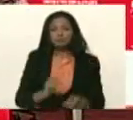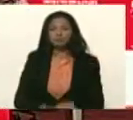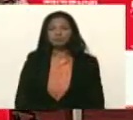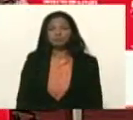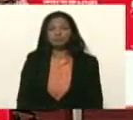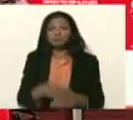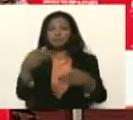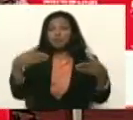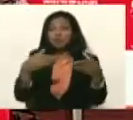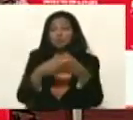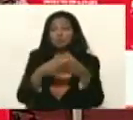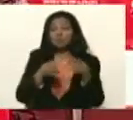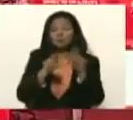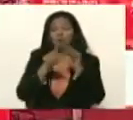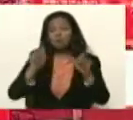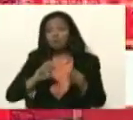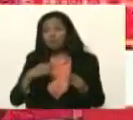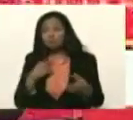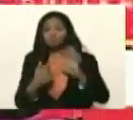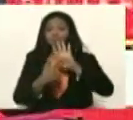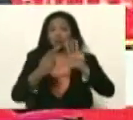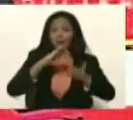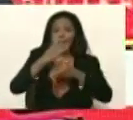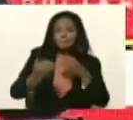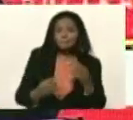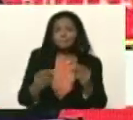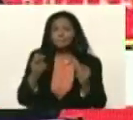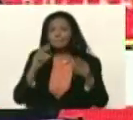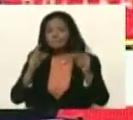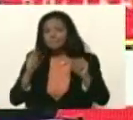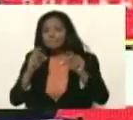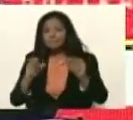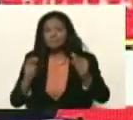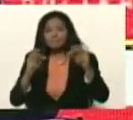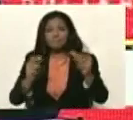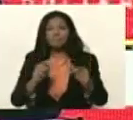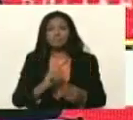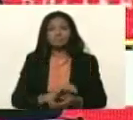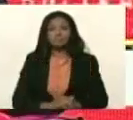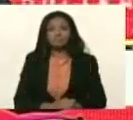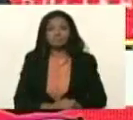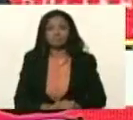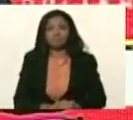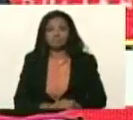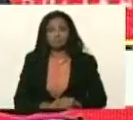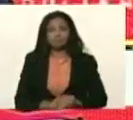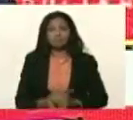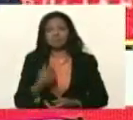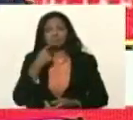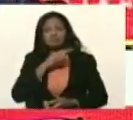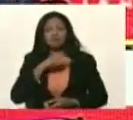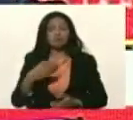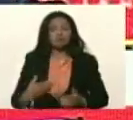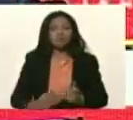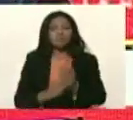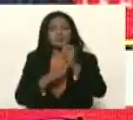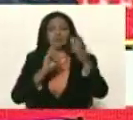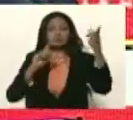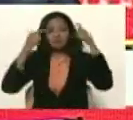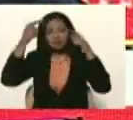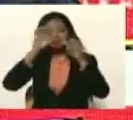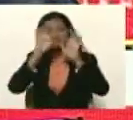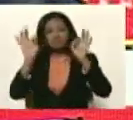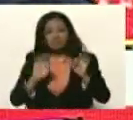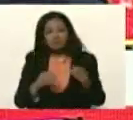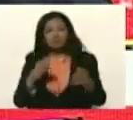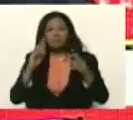Y este equipo promotor me presenta el plan de aceleración. Lo que dijera nuestro comandante Chávez, una especie de